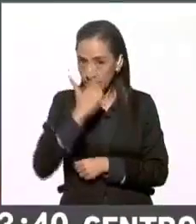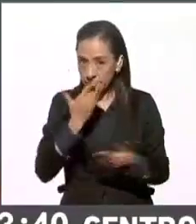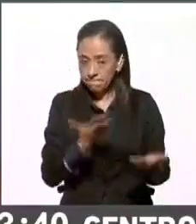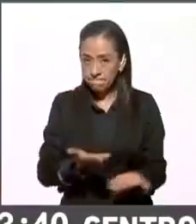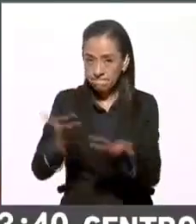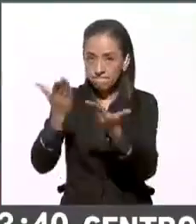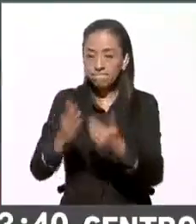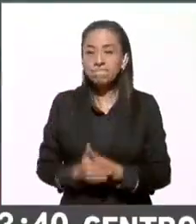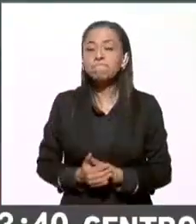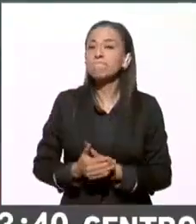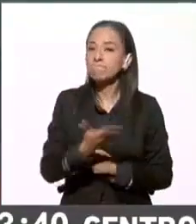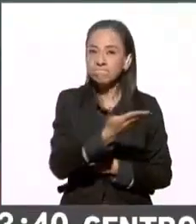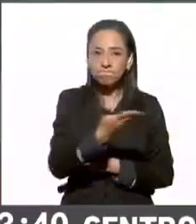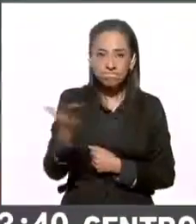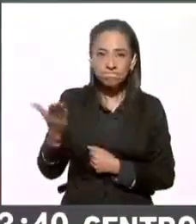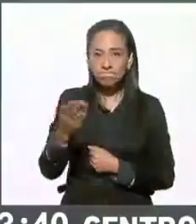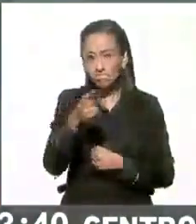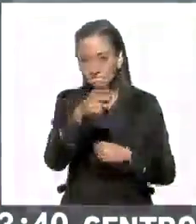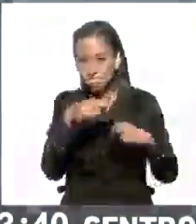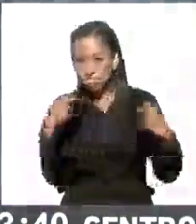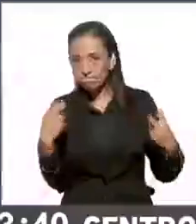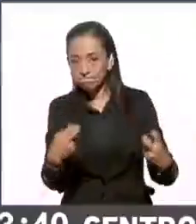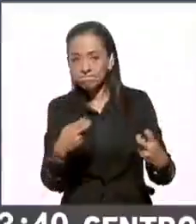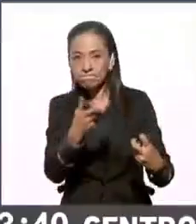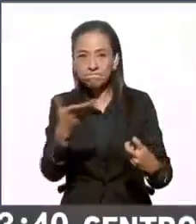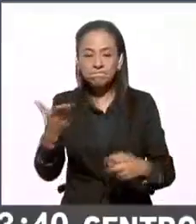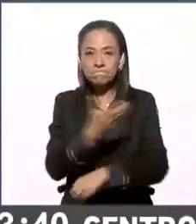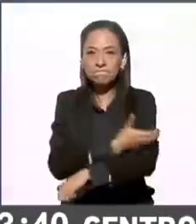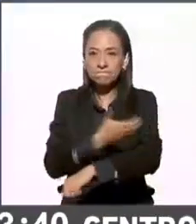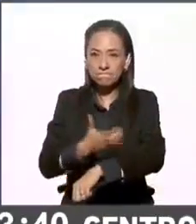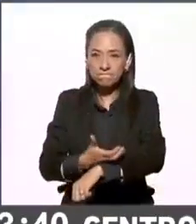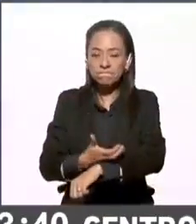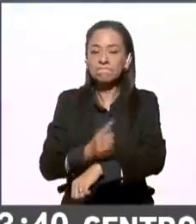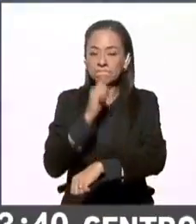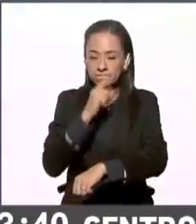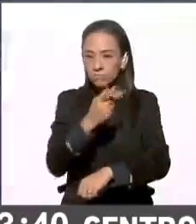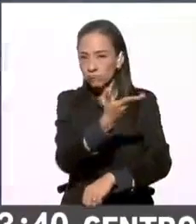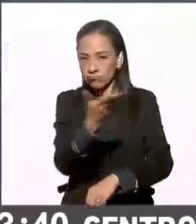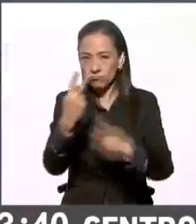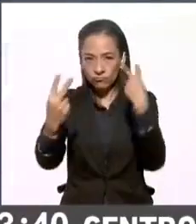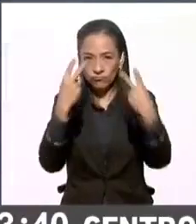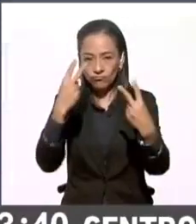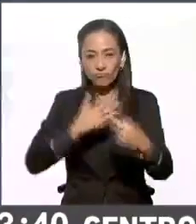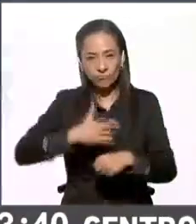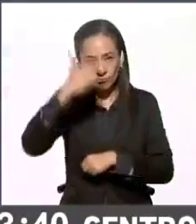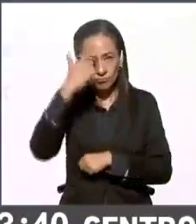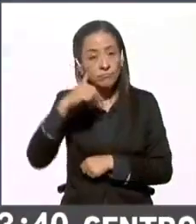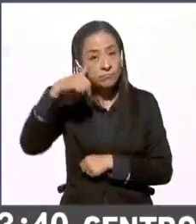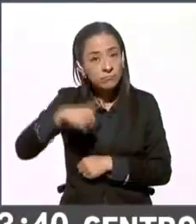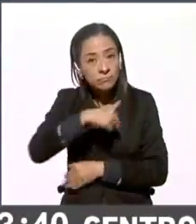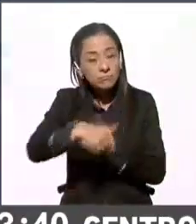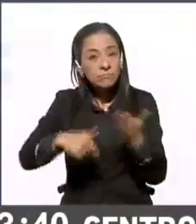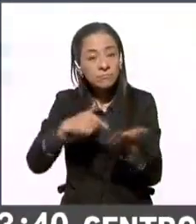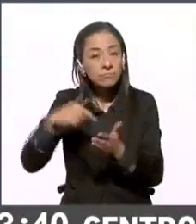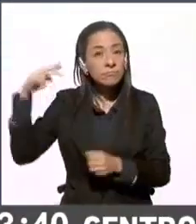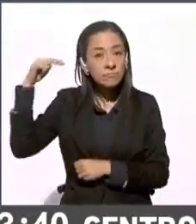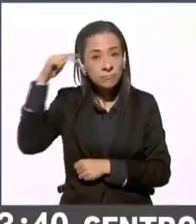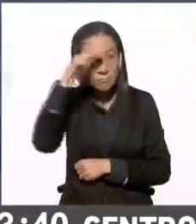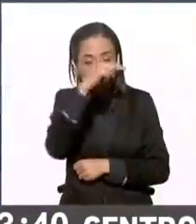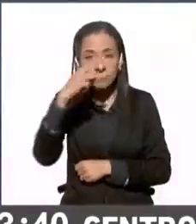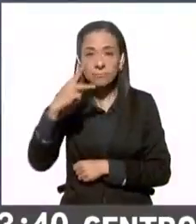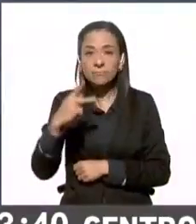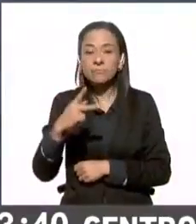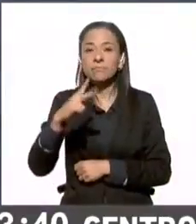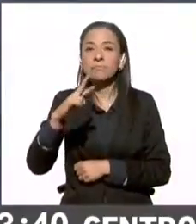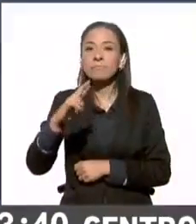Muy buenas noches a todos allá en el estudio, compañeros de los medios públicos. Pues aquí en Nayarit el PREP comenzó